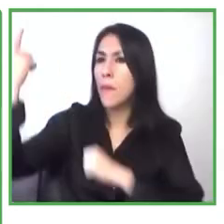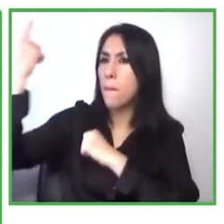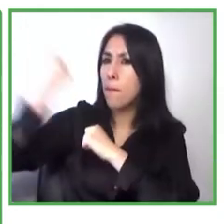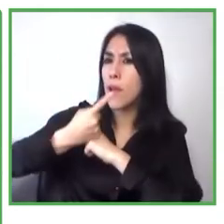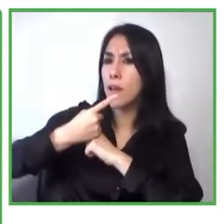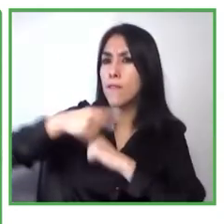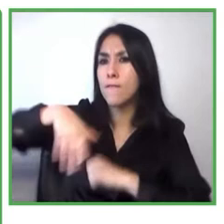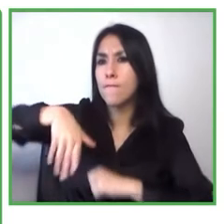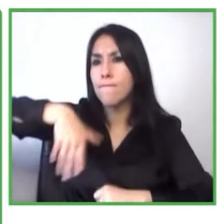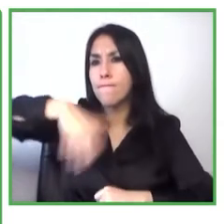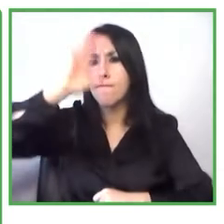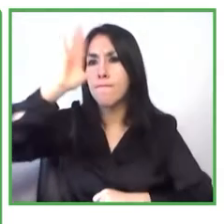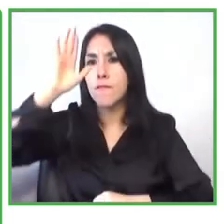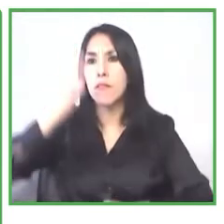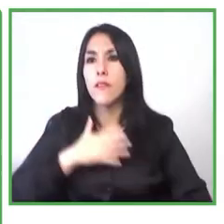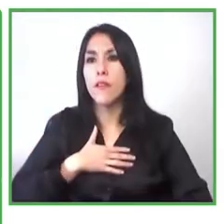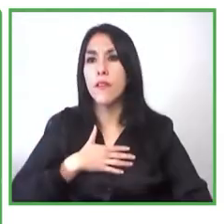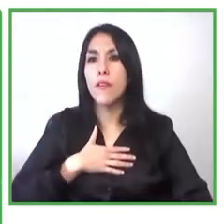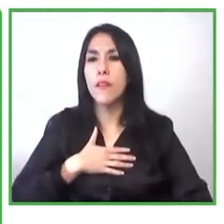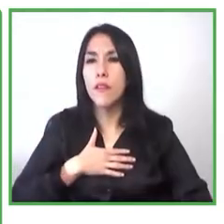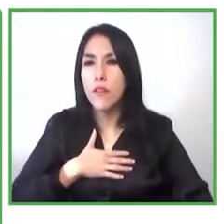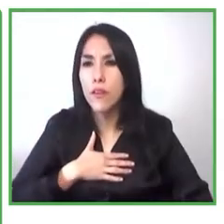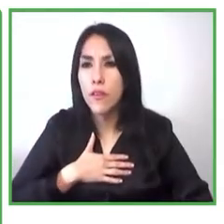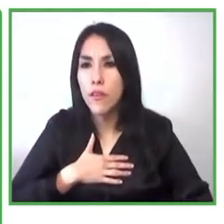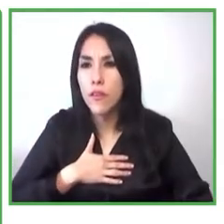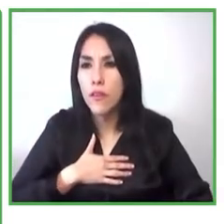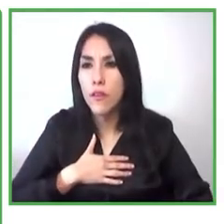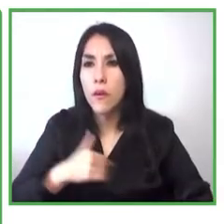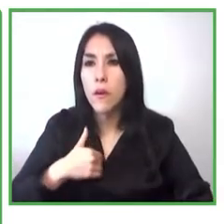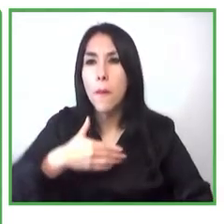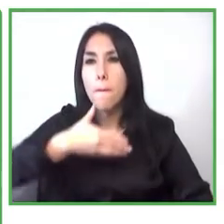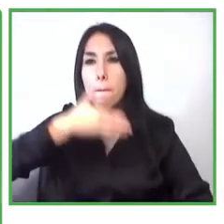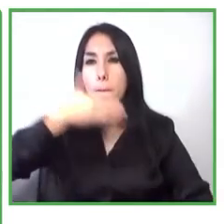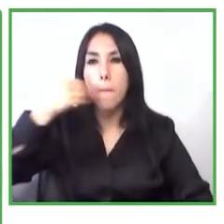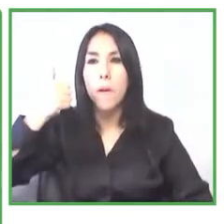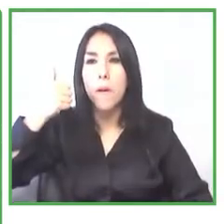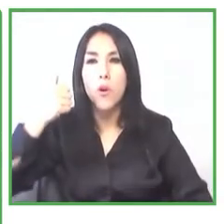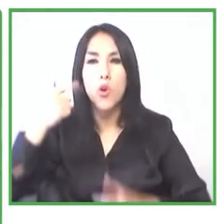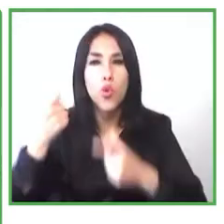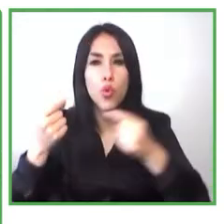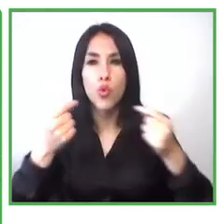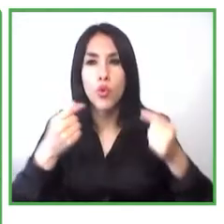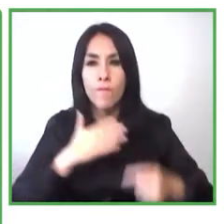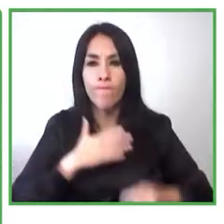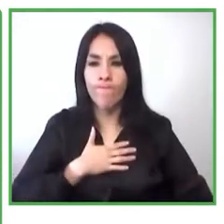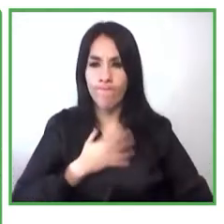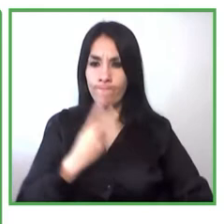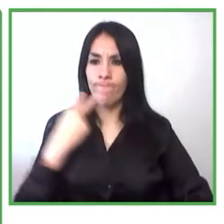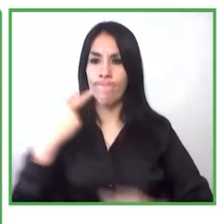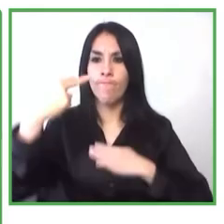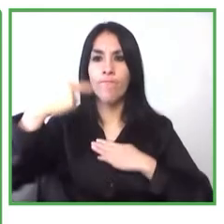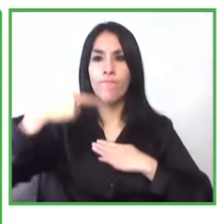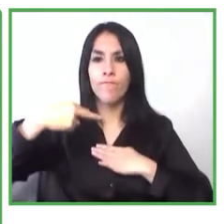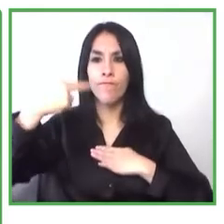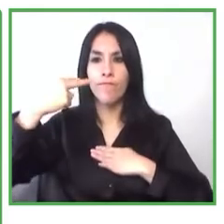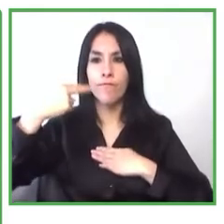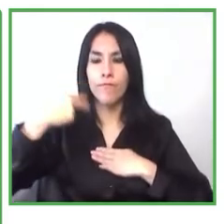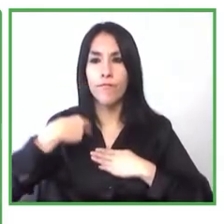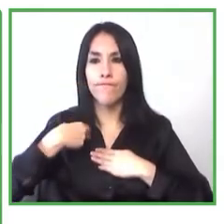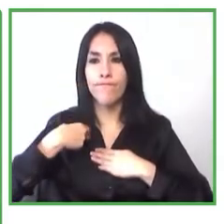un futuro para mí porque ellos dijeron que en la ciudad en la villa el futuro